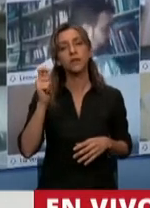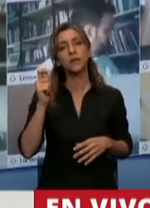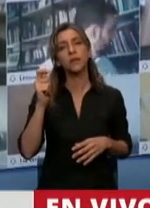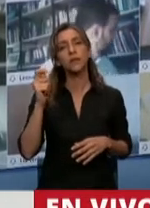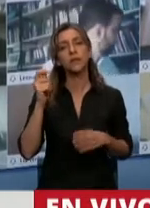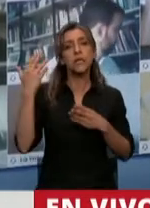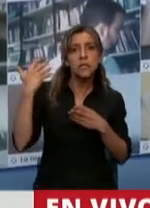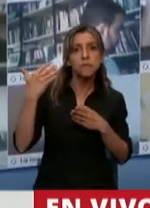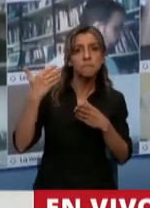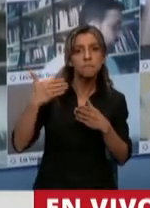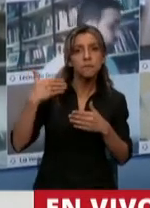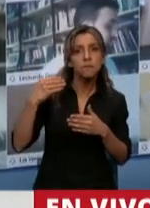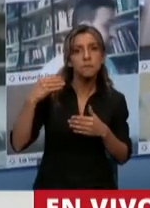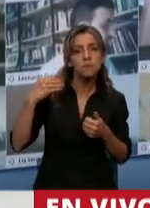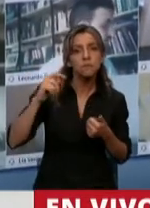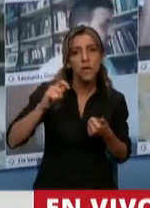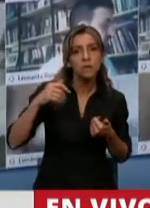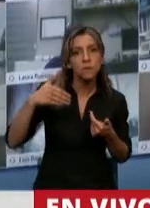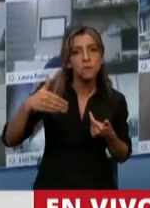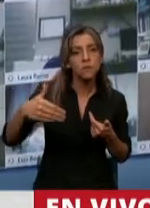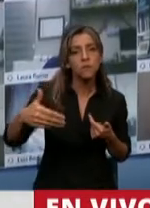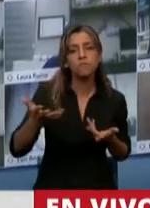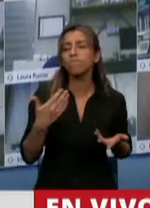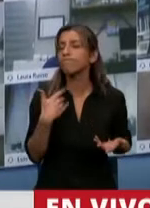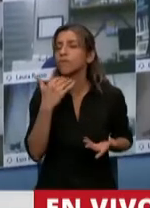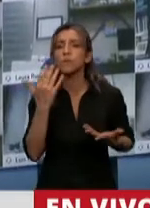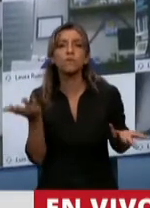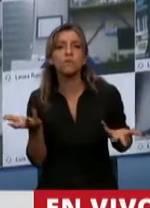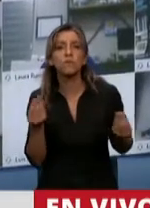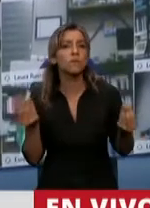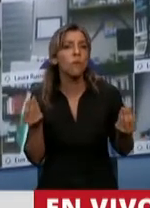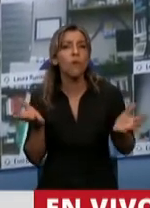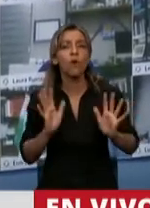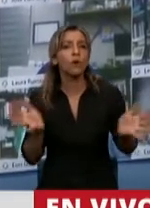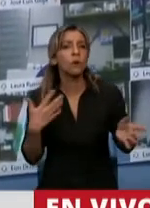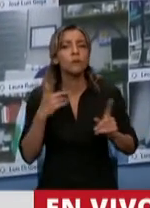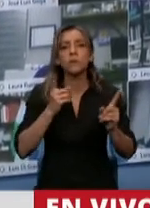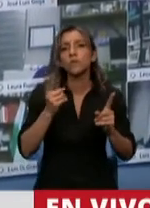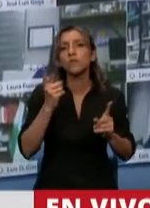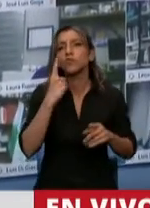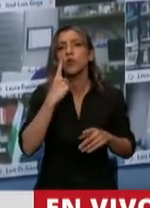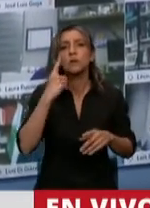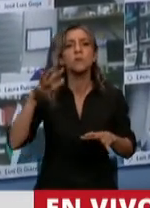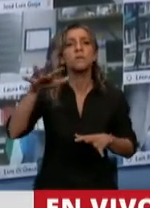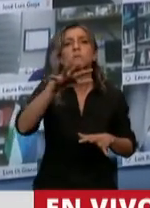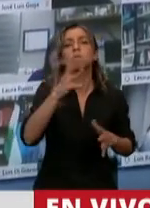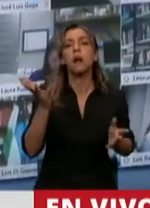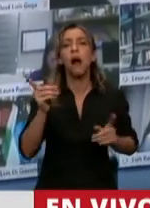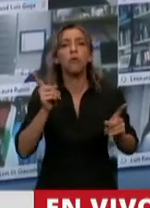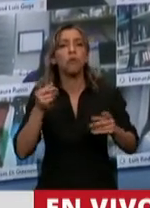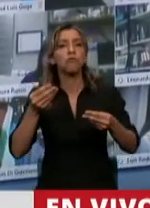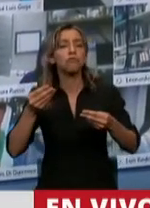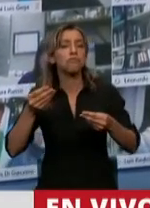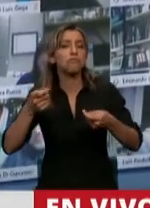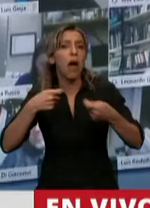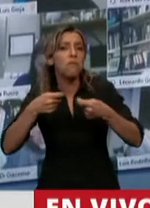por alguna situación en que aquellos que administran algunos estados municipales o como la Ciudad Autónoma de Buenos